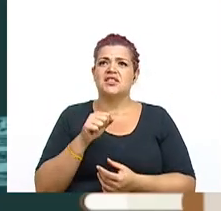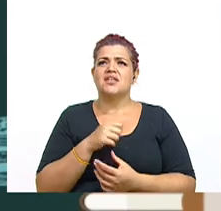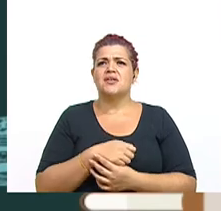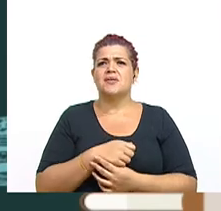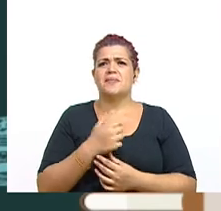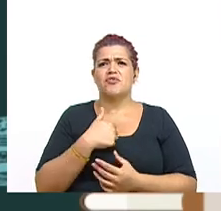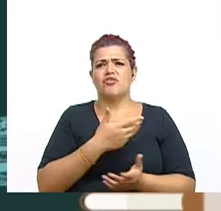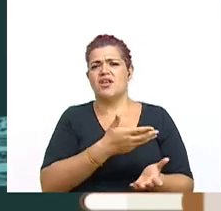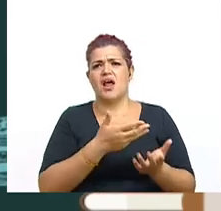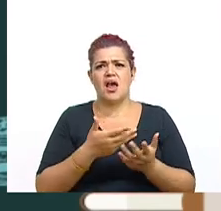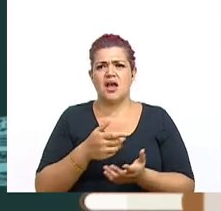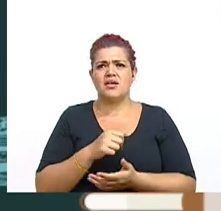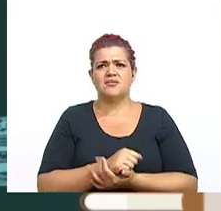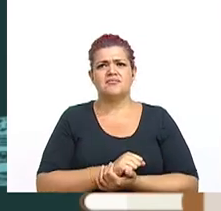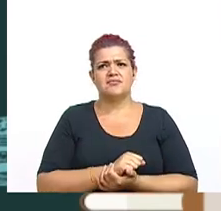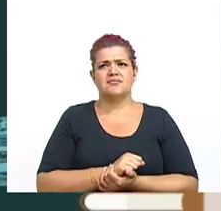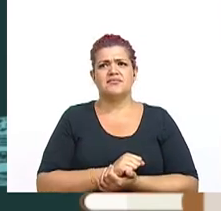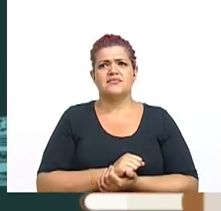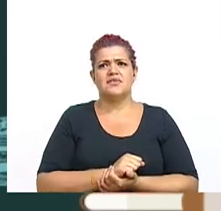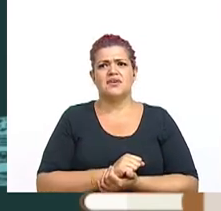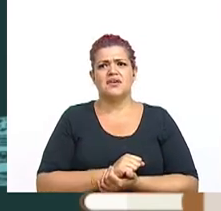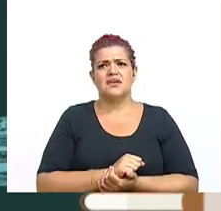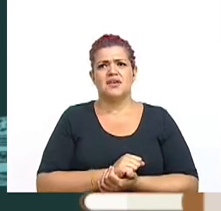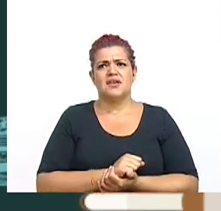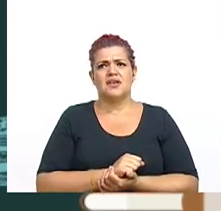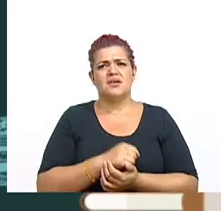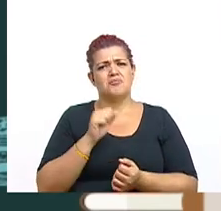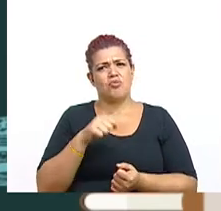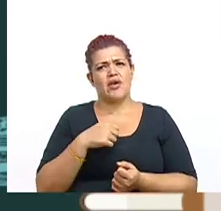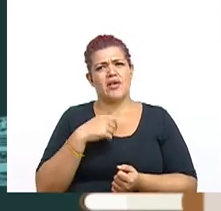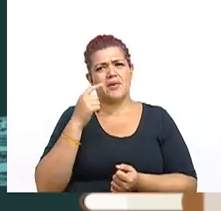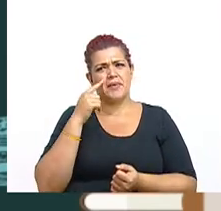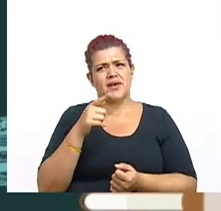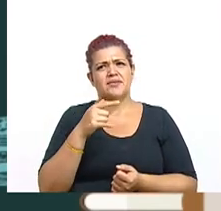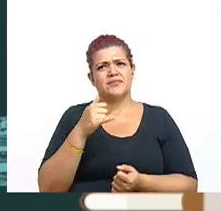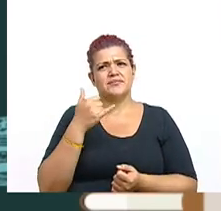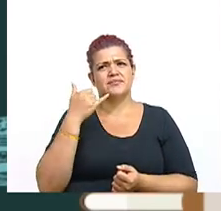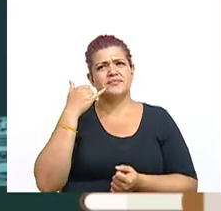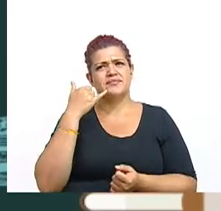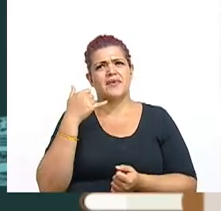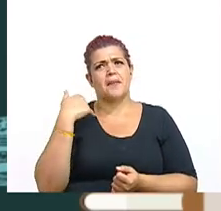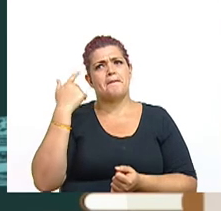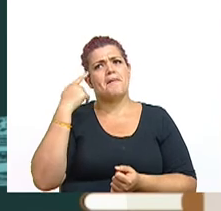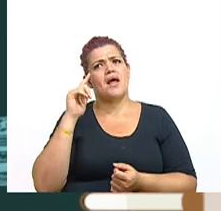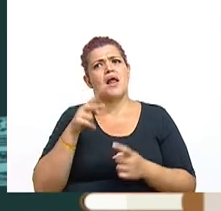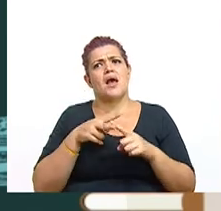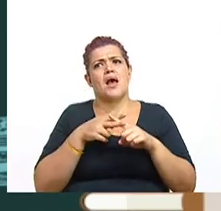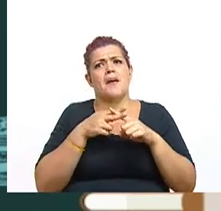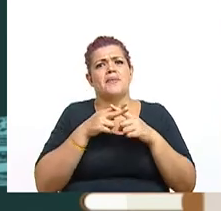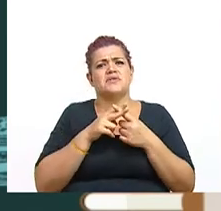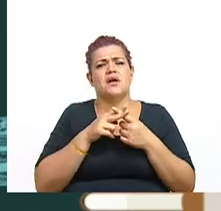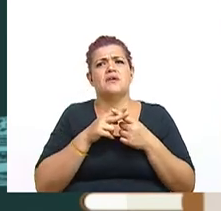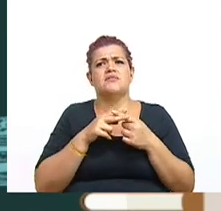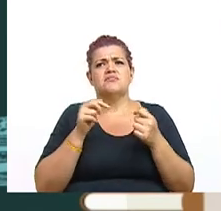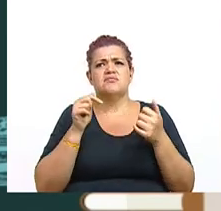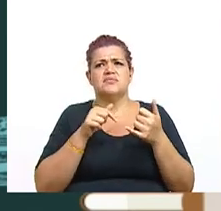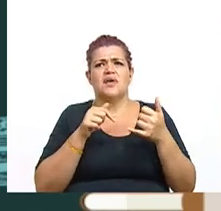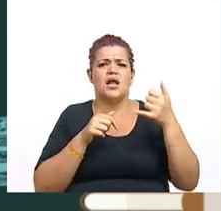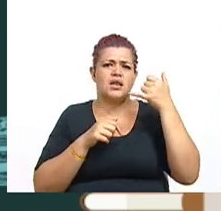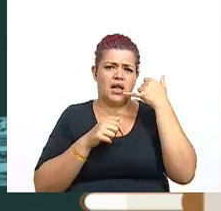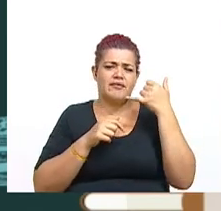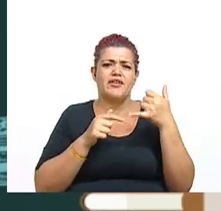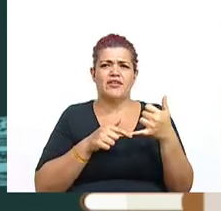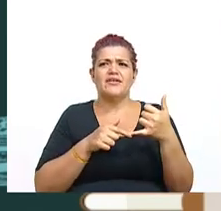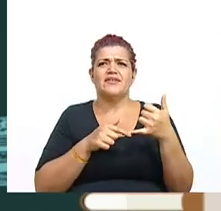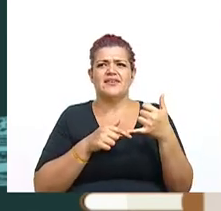Miren lo que les traje por acá. Vamos a ver si se puede apreciar por ahí. Para empezar, vamos a decir que esto es un teléfono.